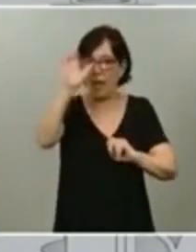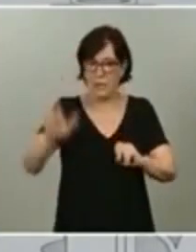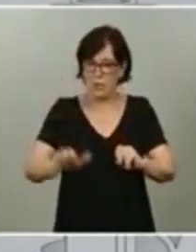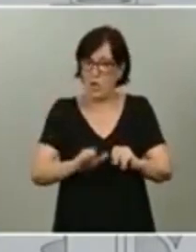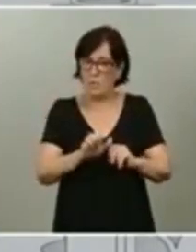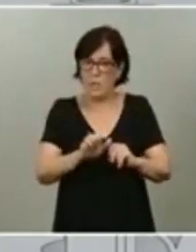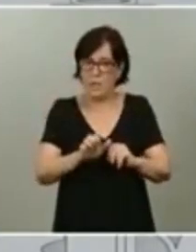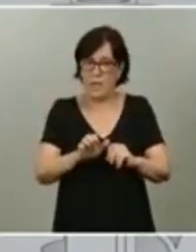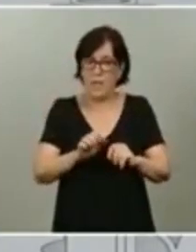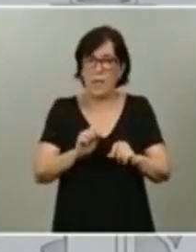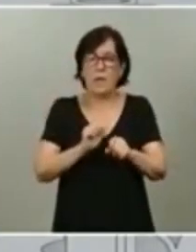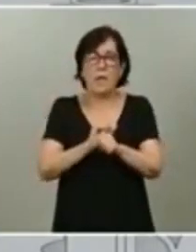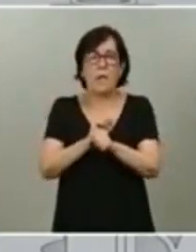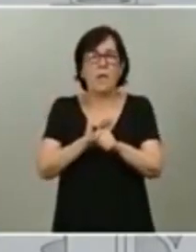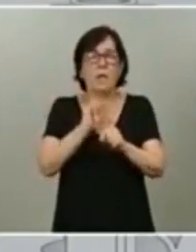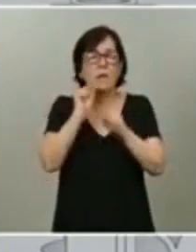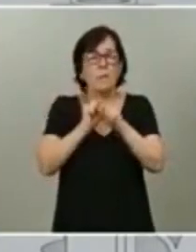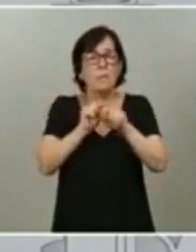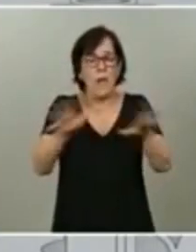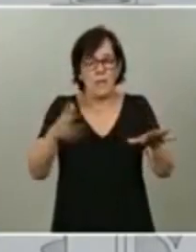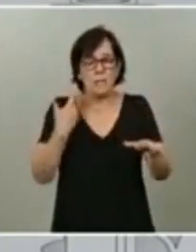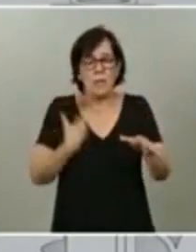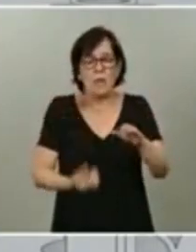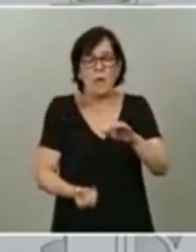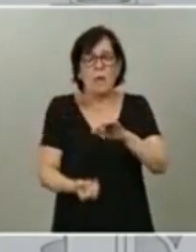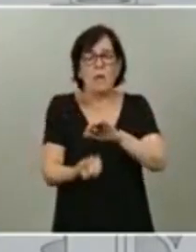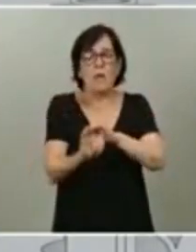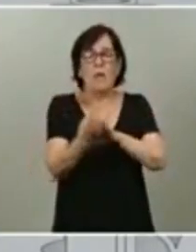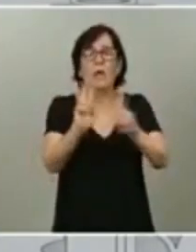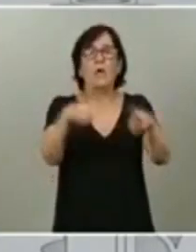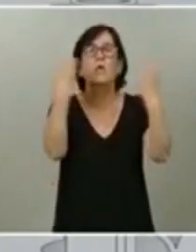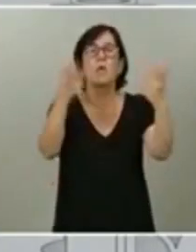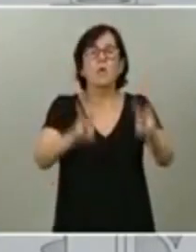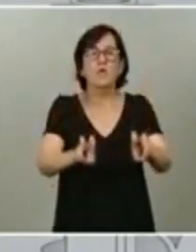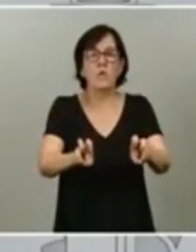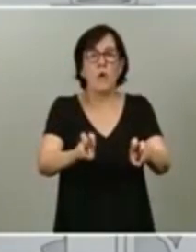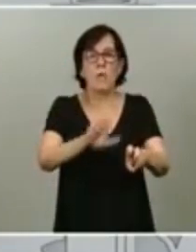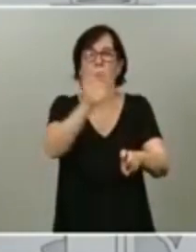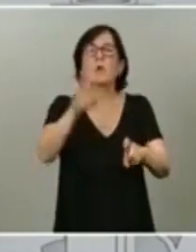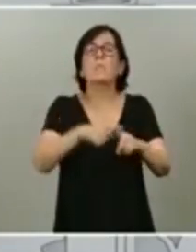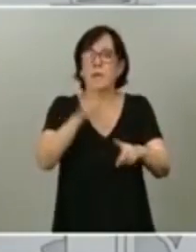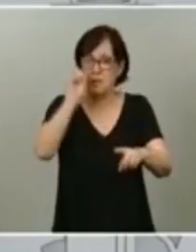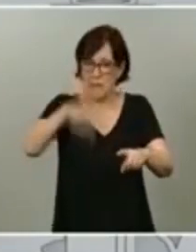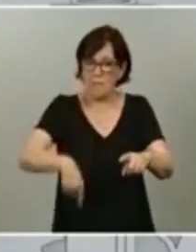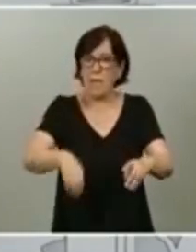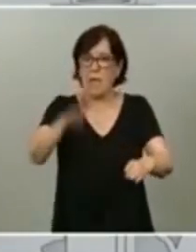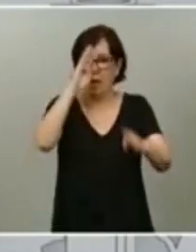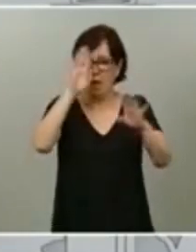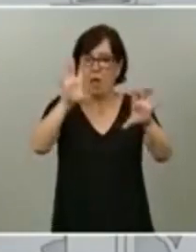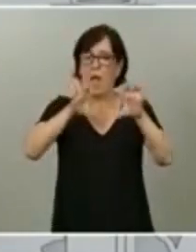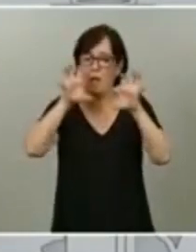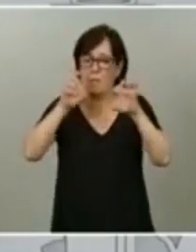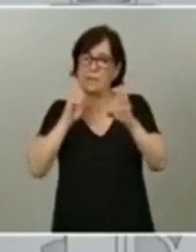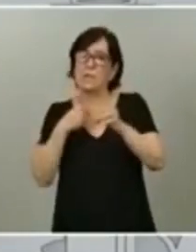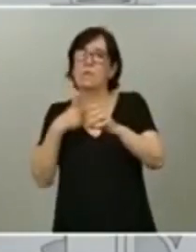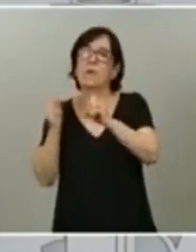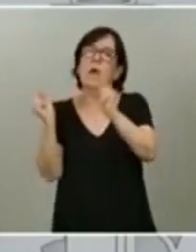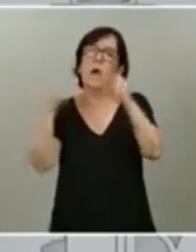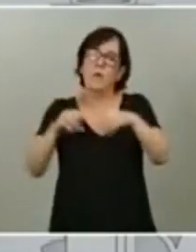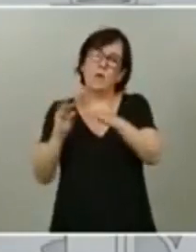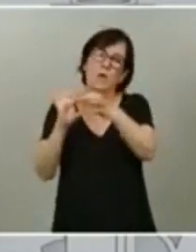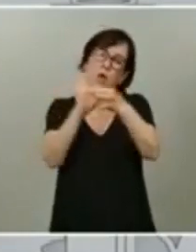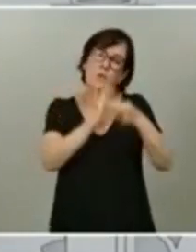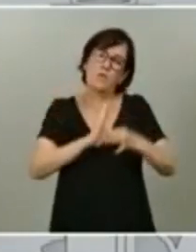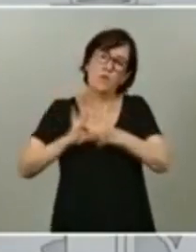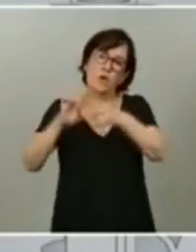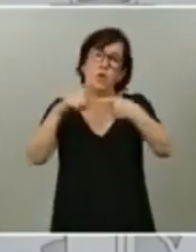también emerge una nueva Europa que ha aprendido la lección y que ha buscado el acuerdo, la unión, en definitiva, la solidaridad a través de